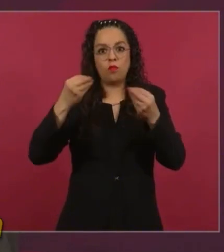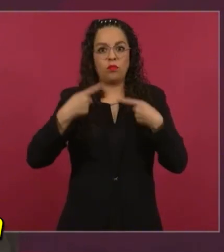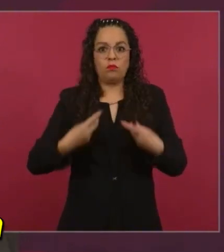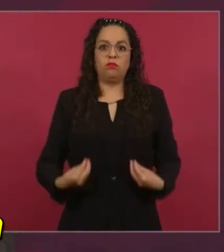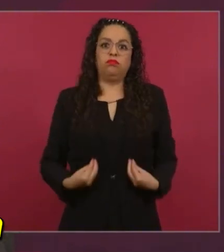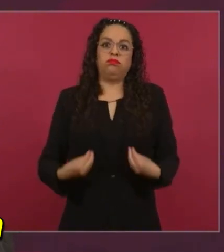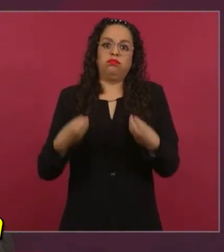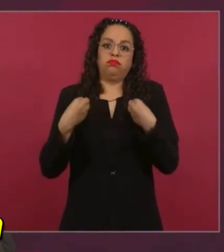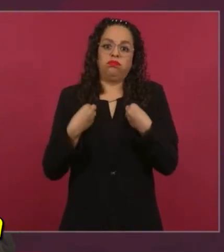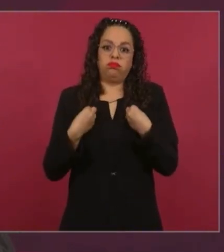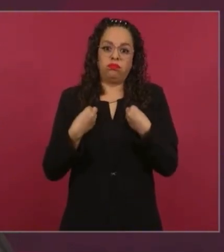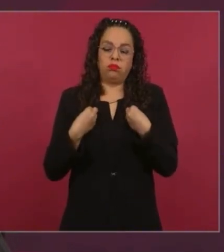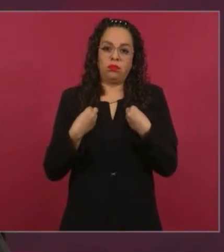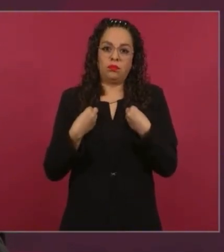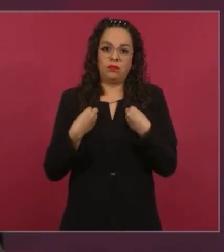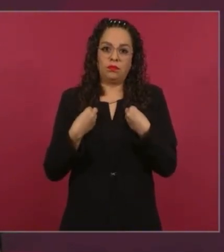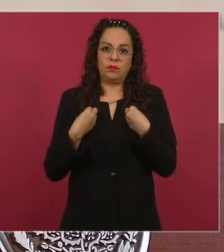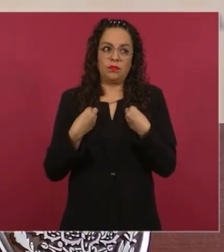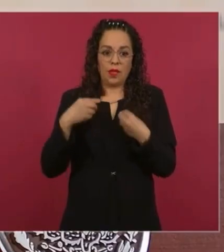de Iztapalapa,